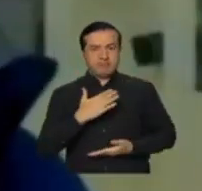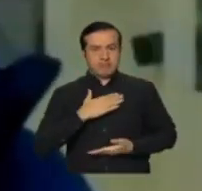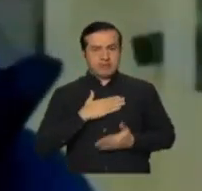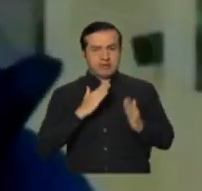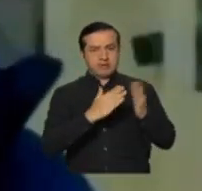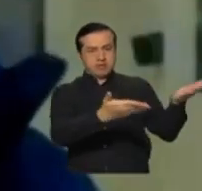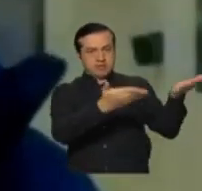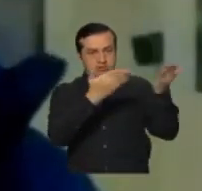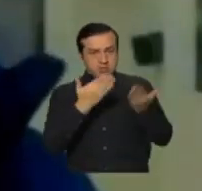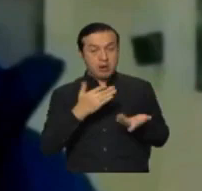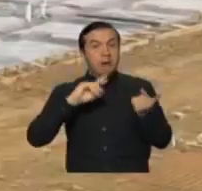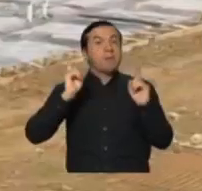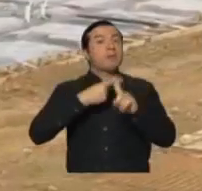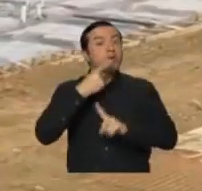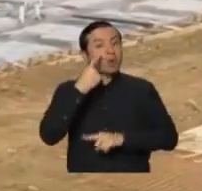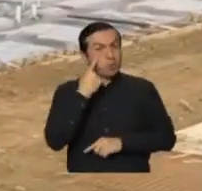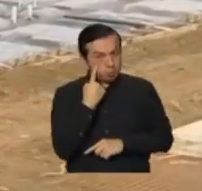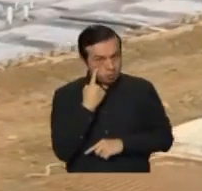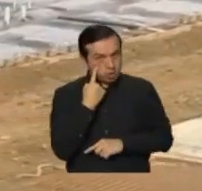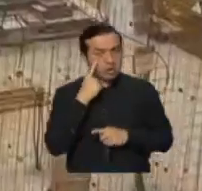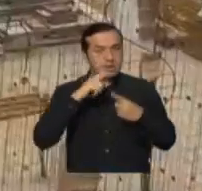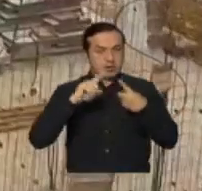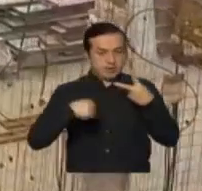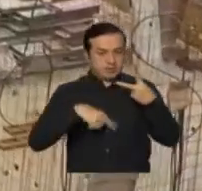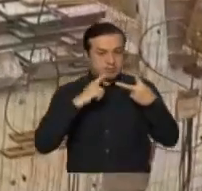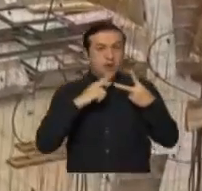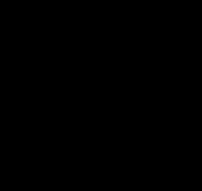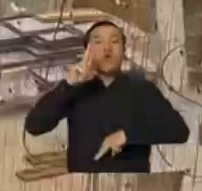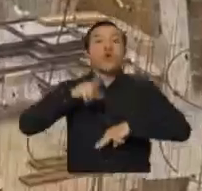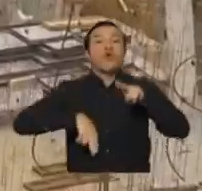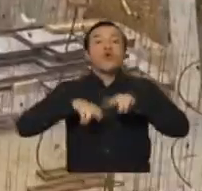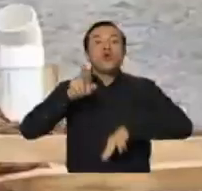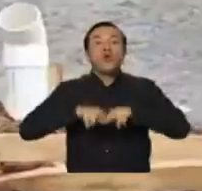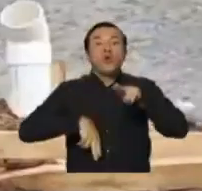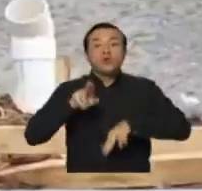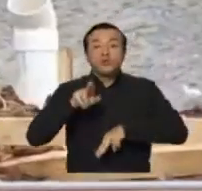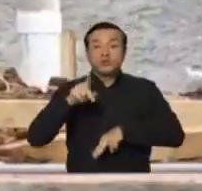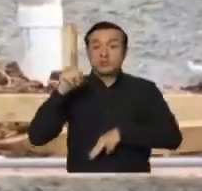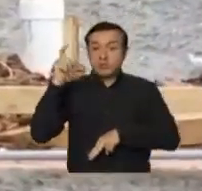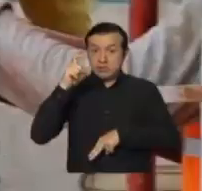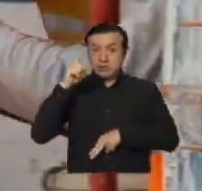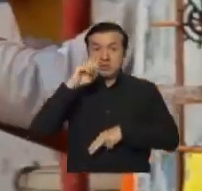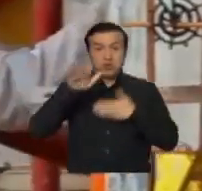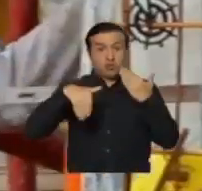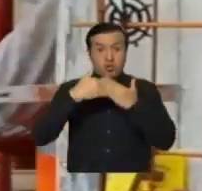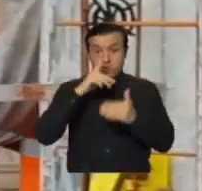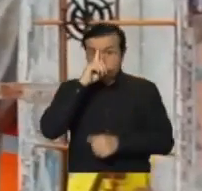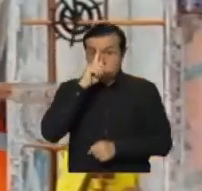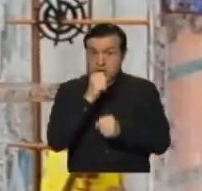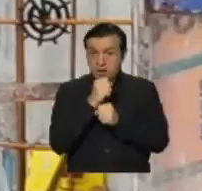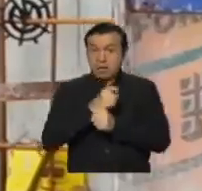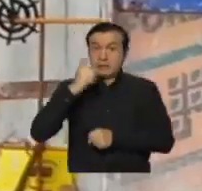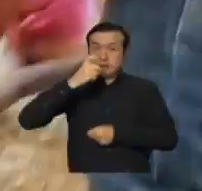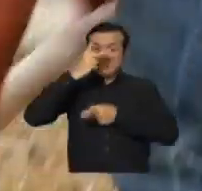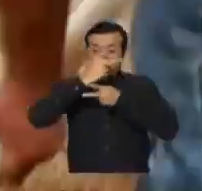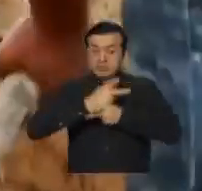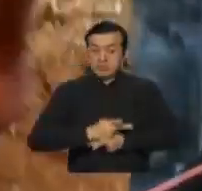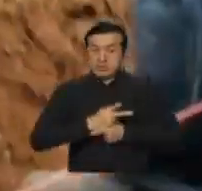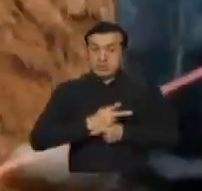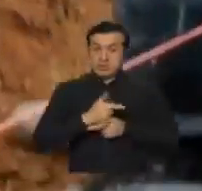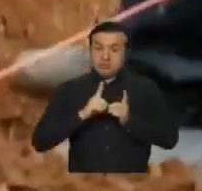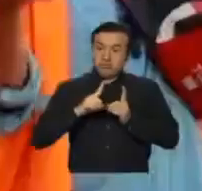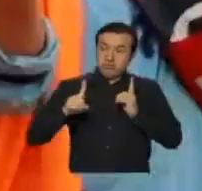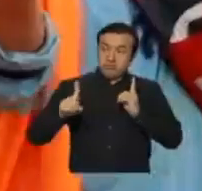proyectos piloto en el sector de la construcción, con protocolos de seguridad, protocolos que permitan que los